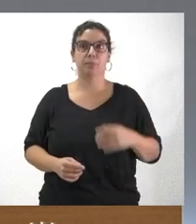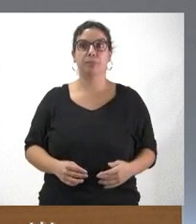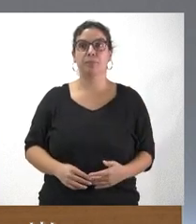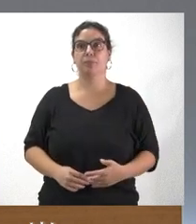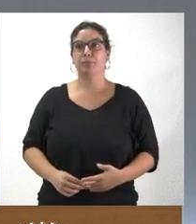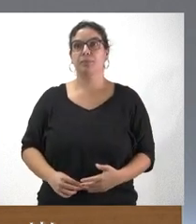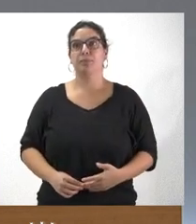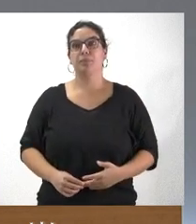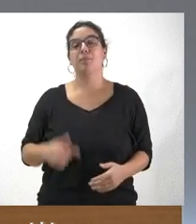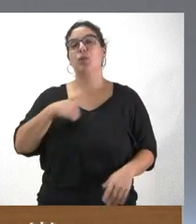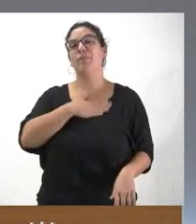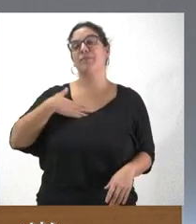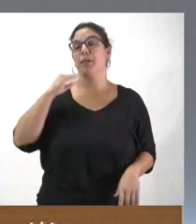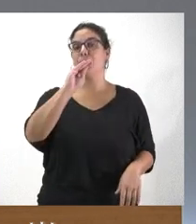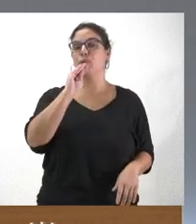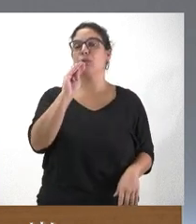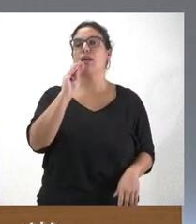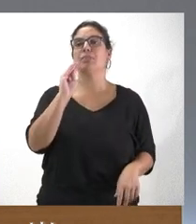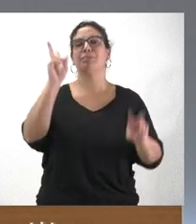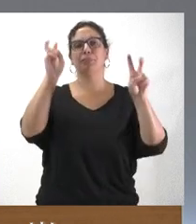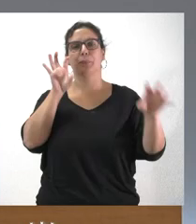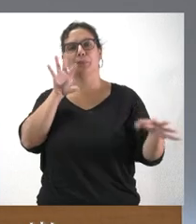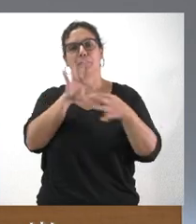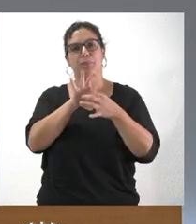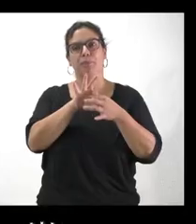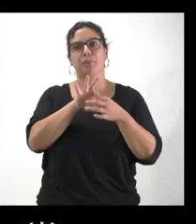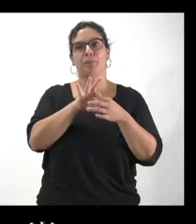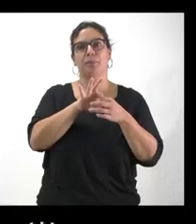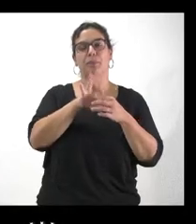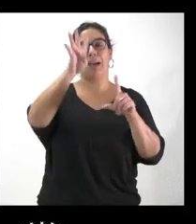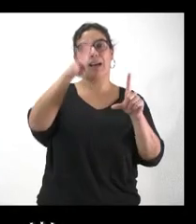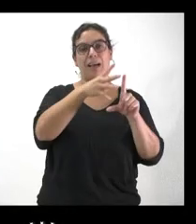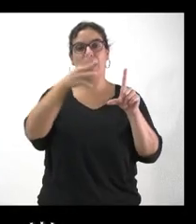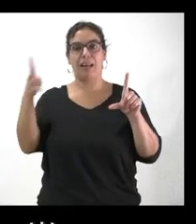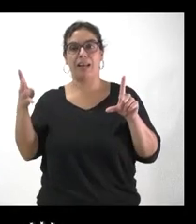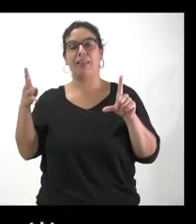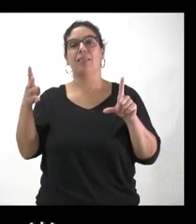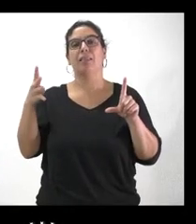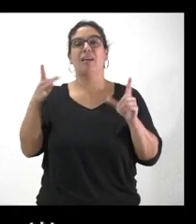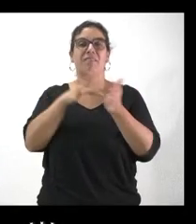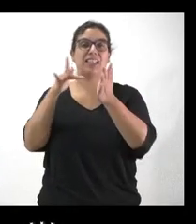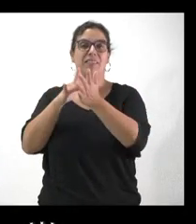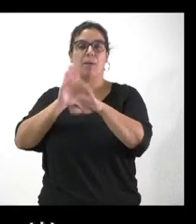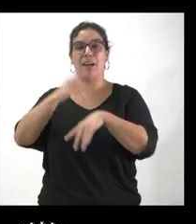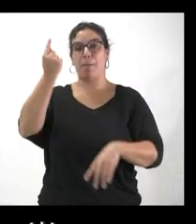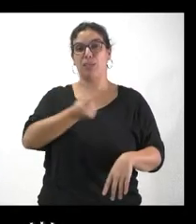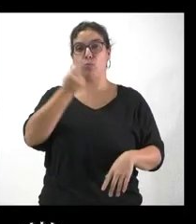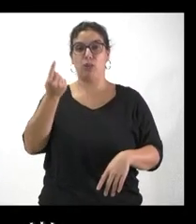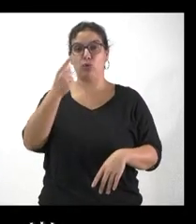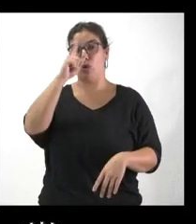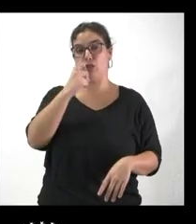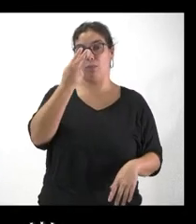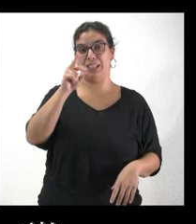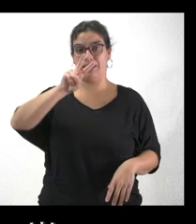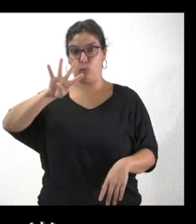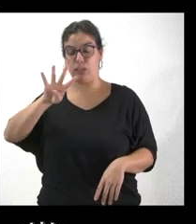Yo quería preguntarle en relación al calendario que manejan para los presupuestos de 2024, si el Gobierno de España